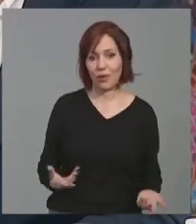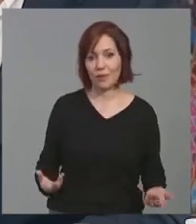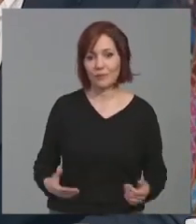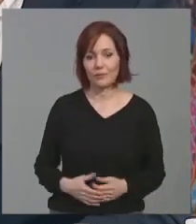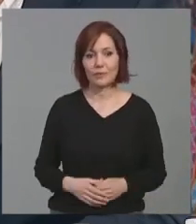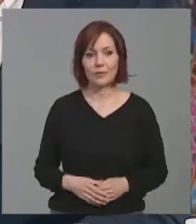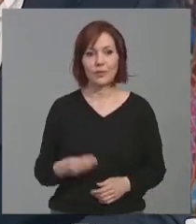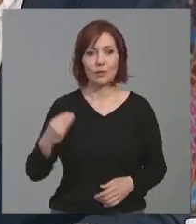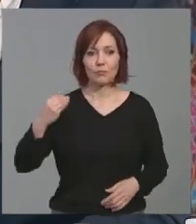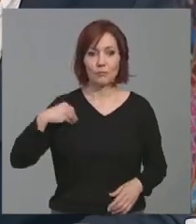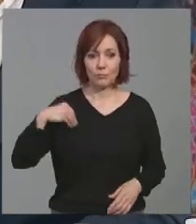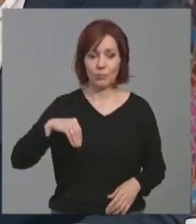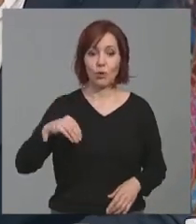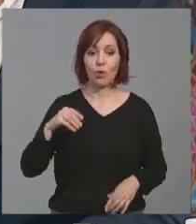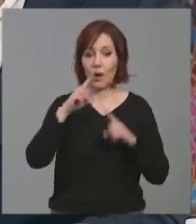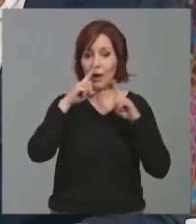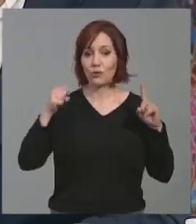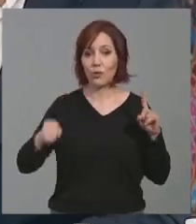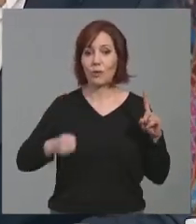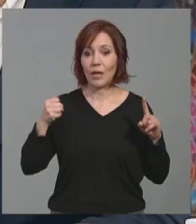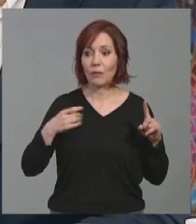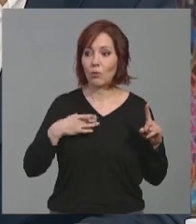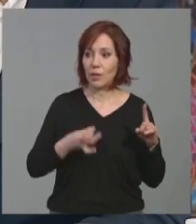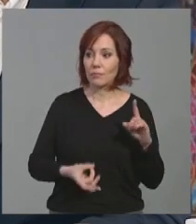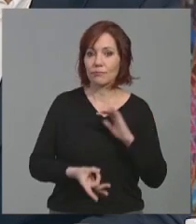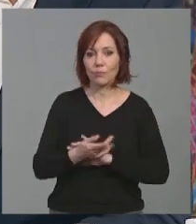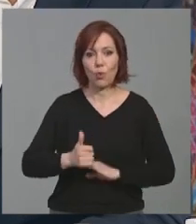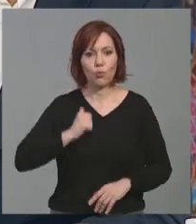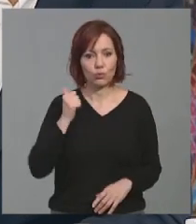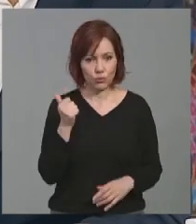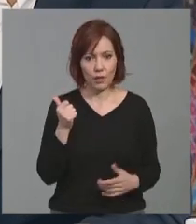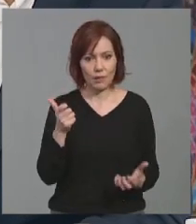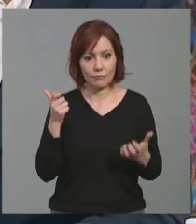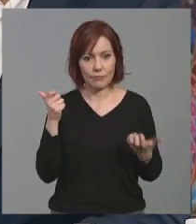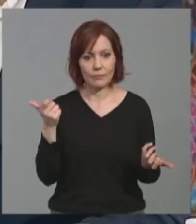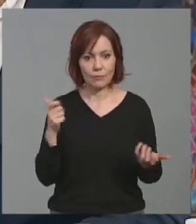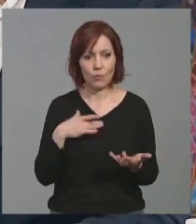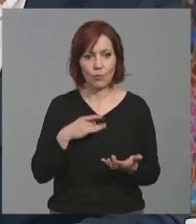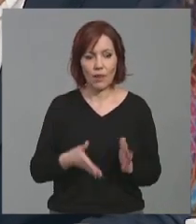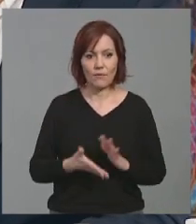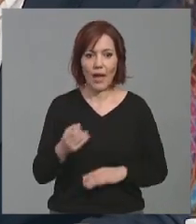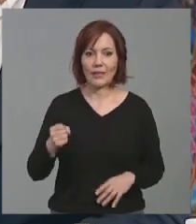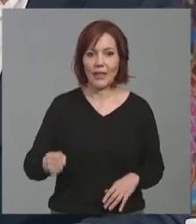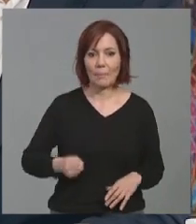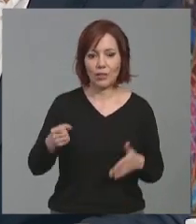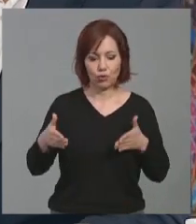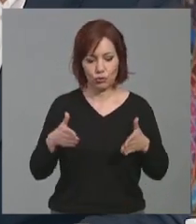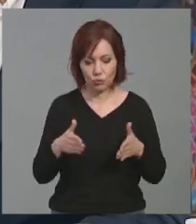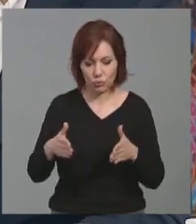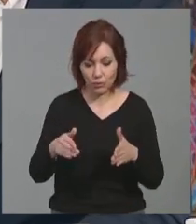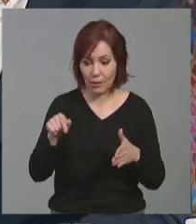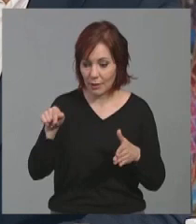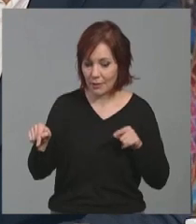marca, pues, lógicamente, beneficiarse, ¿no? Pues muchos de los municipios, los que pasan por los diferentes caminos, donde tenemos